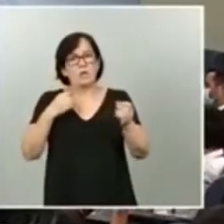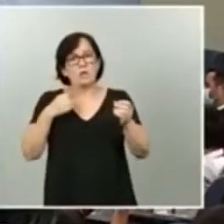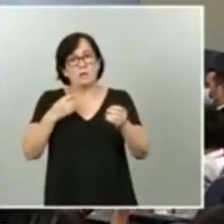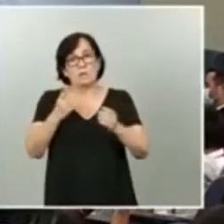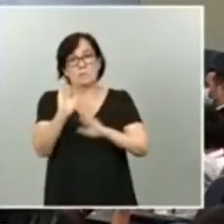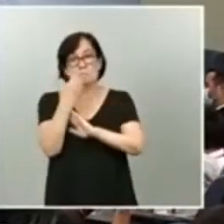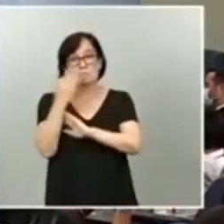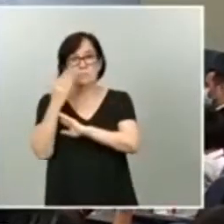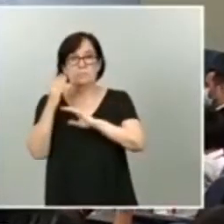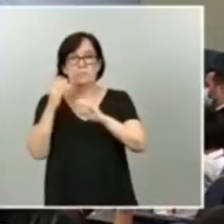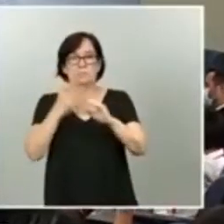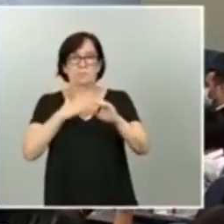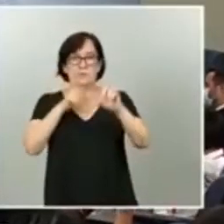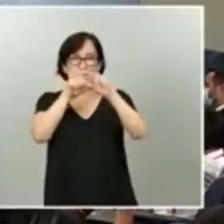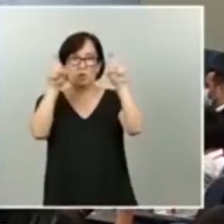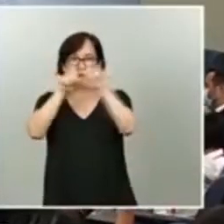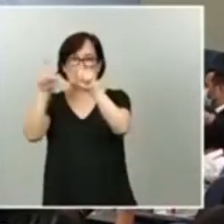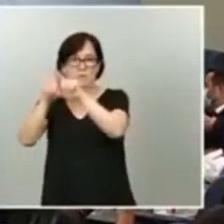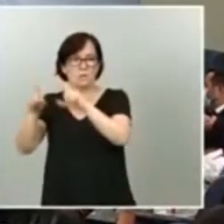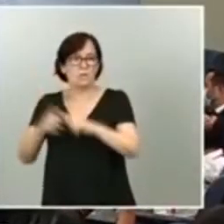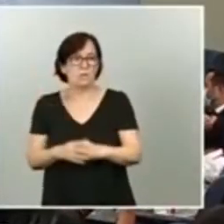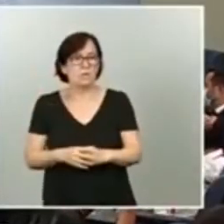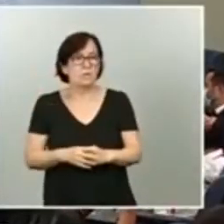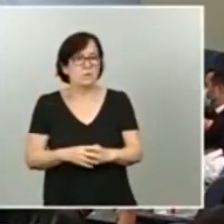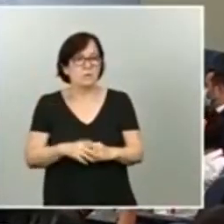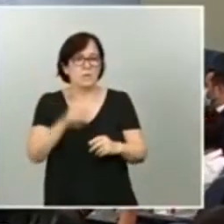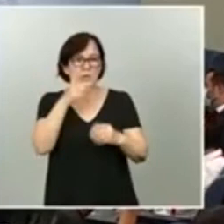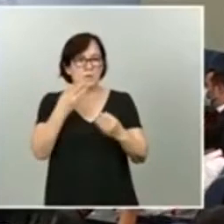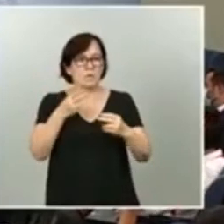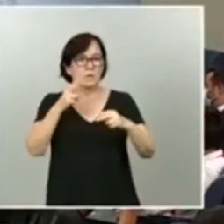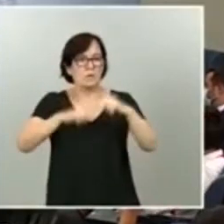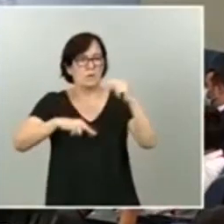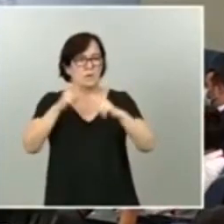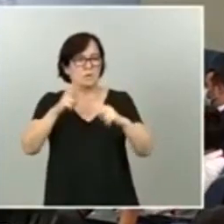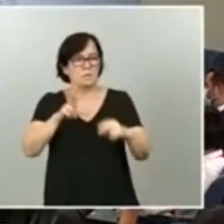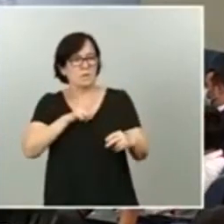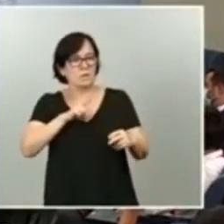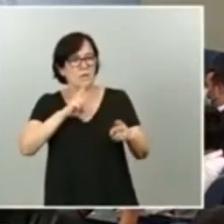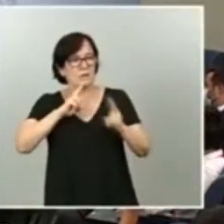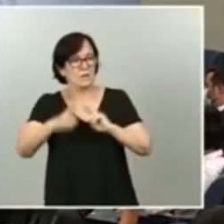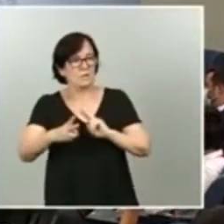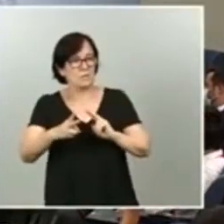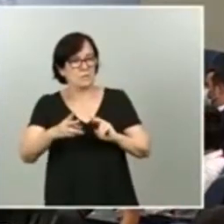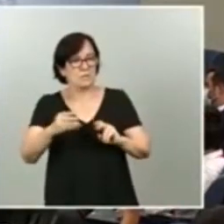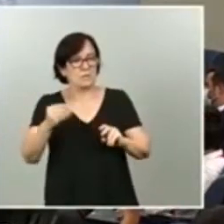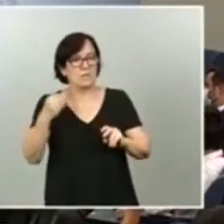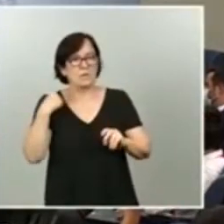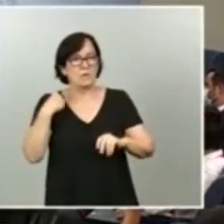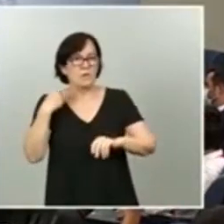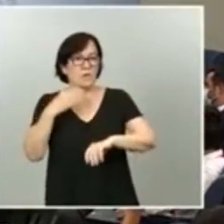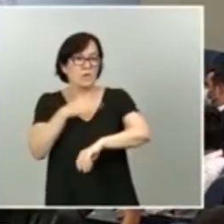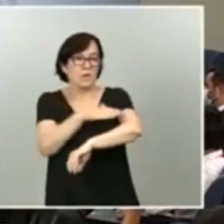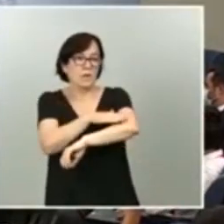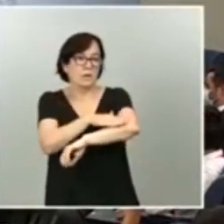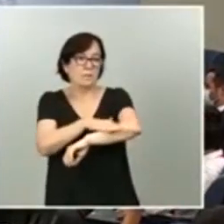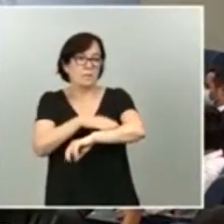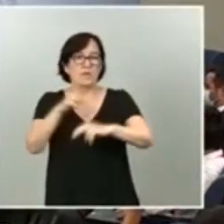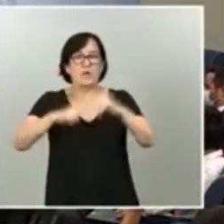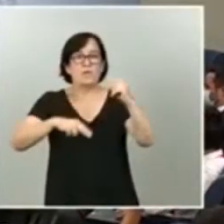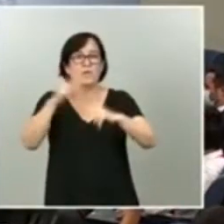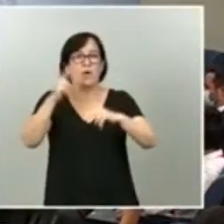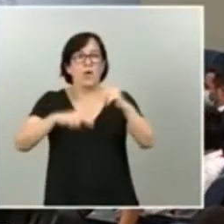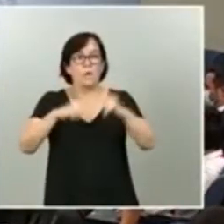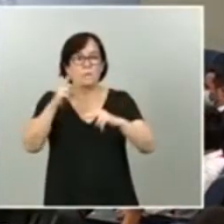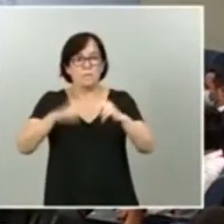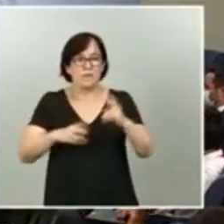Bueno, menos mal que el ministro Ábalos es una persona cortés y responde aunque le pregunte como ministro de Fomento. Ya me he acostumbrado a ser el segundo que lo Corte